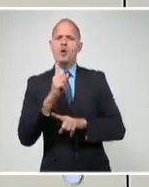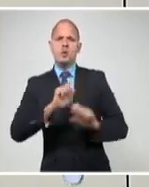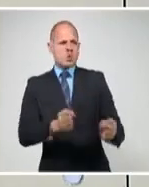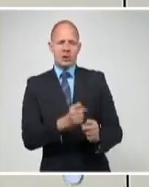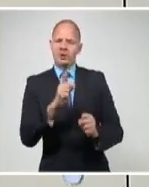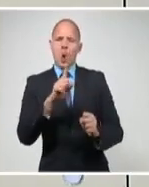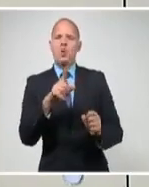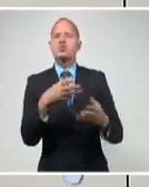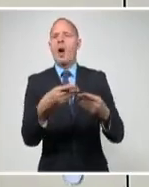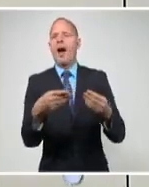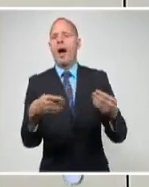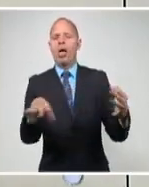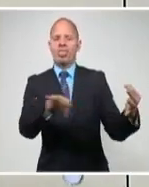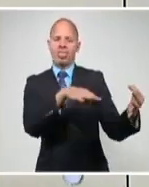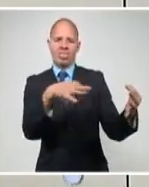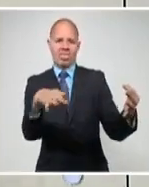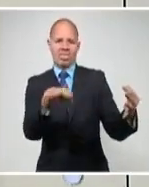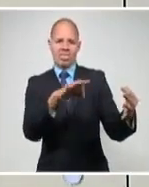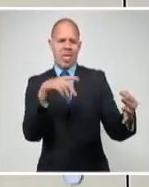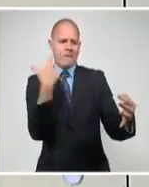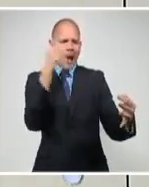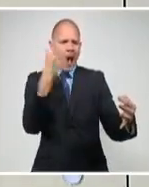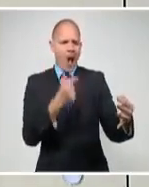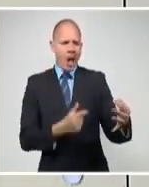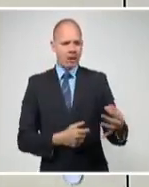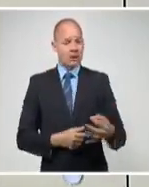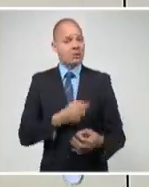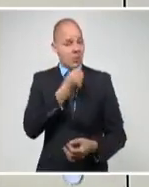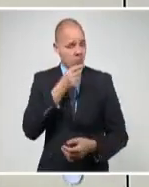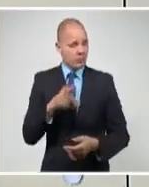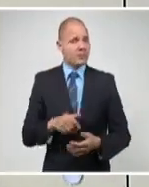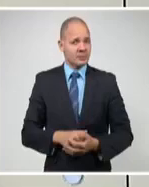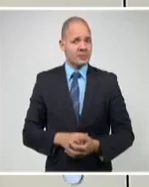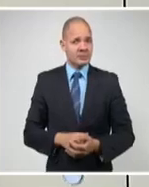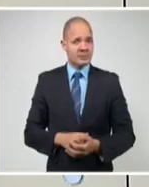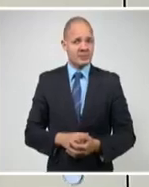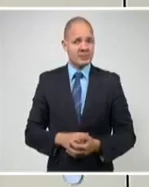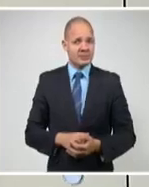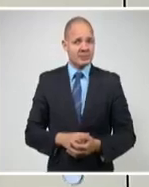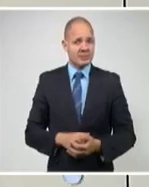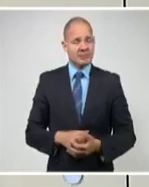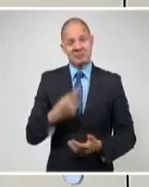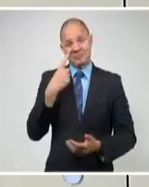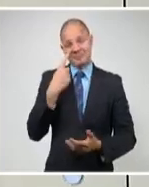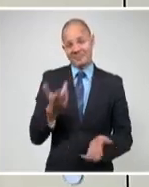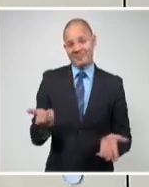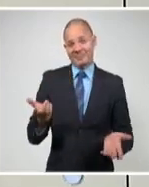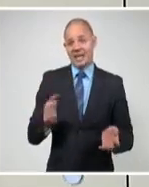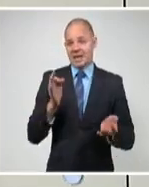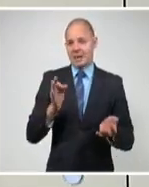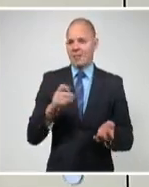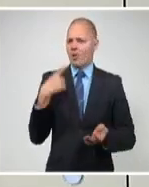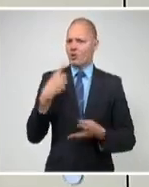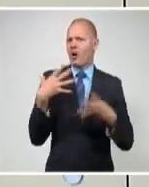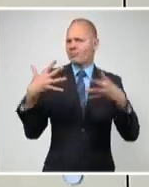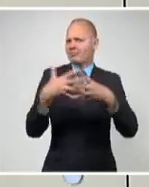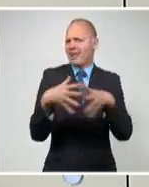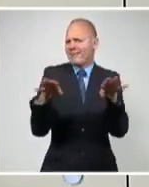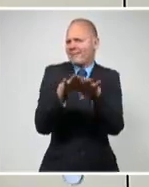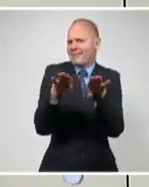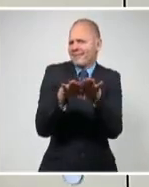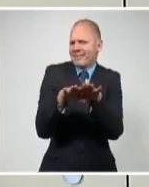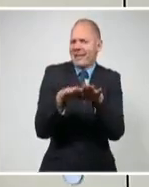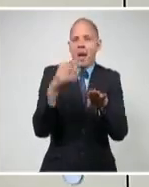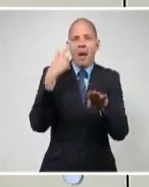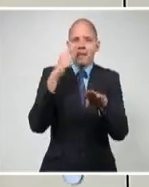quién es quién en este mundo de apariencias e intereses. Donde la democracia sea esa que ellos quieren, ese es